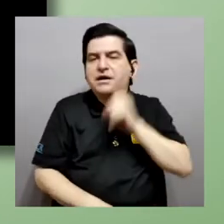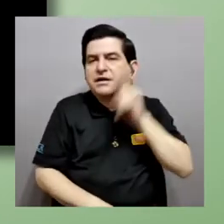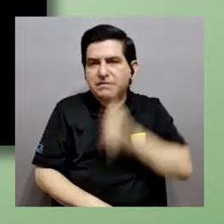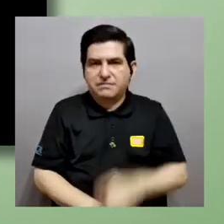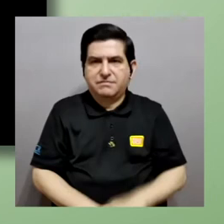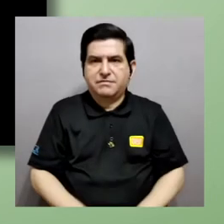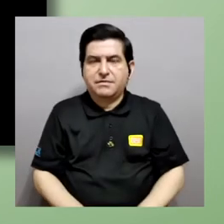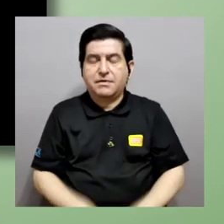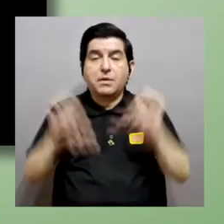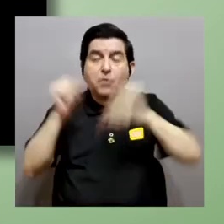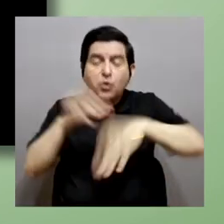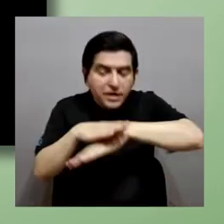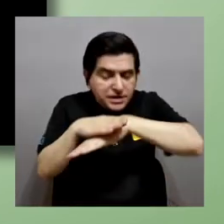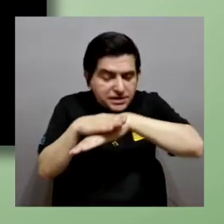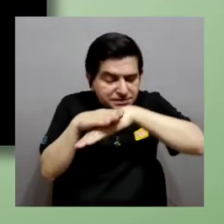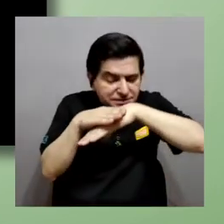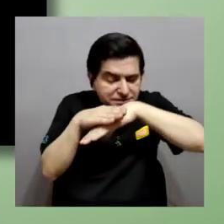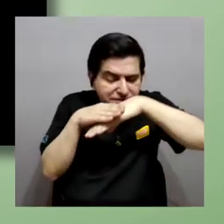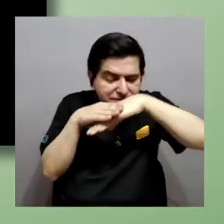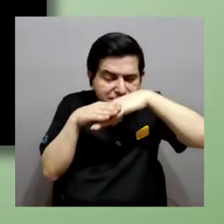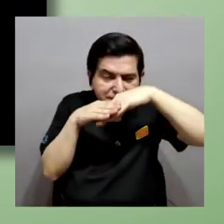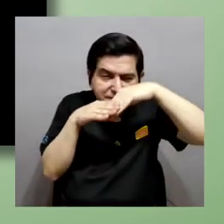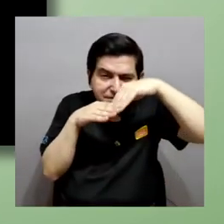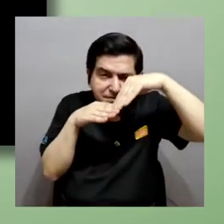artificial para extraer